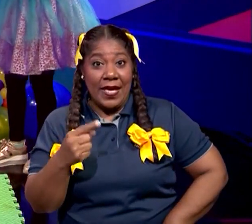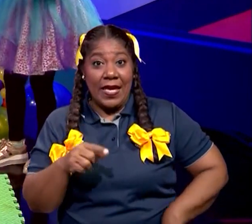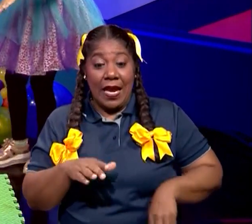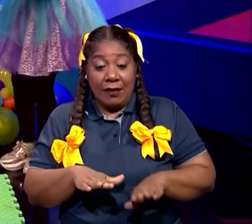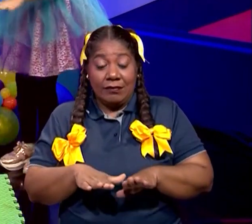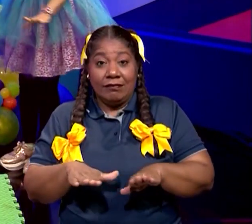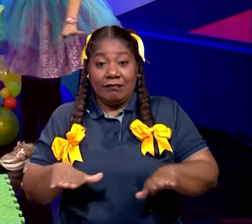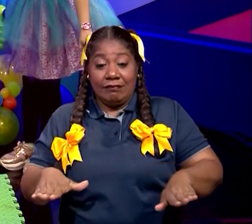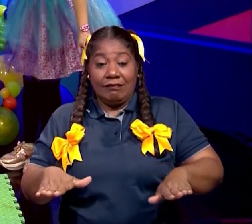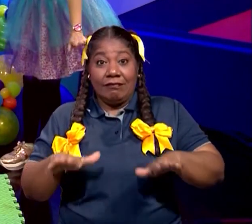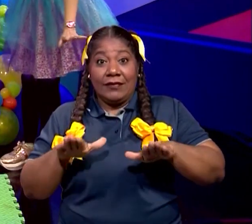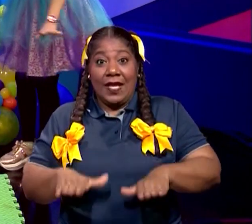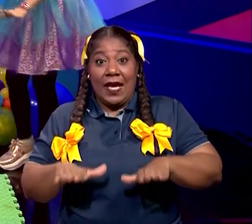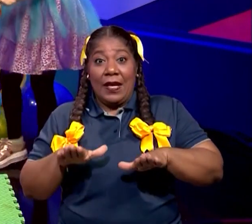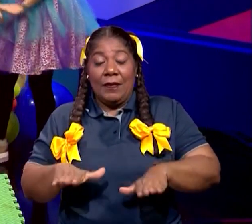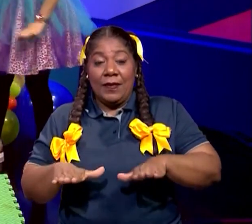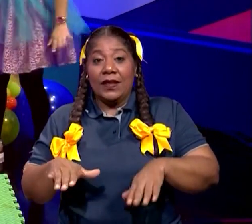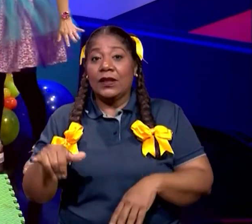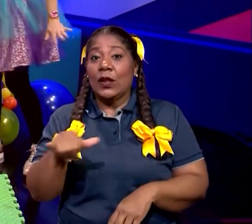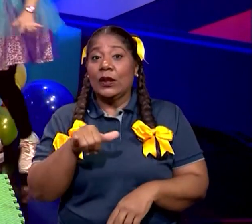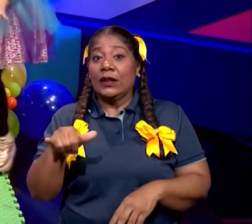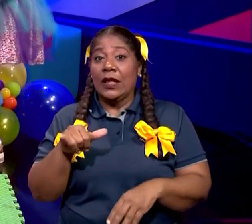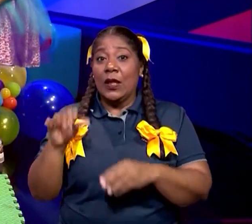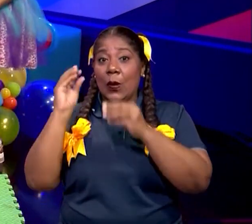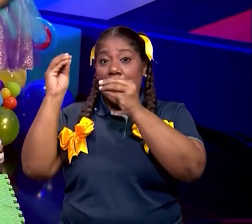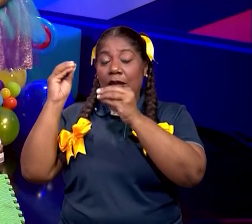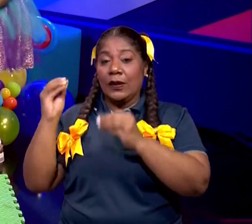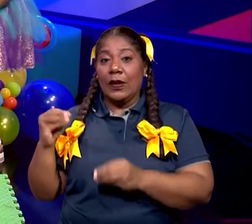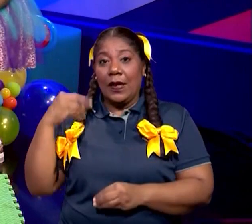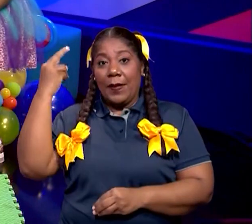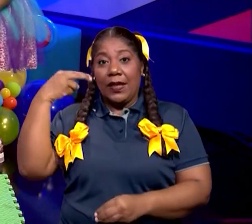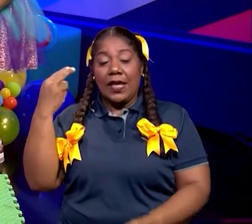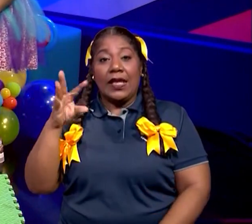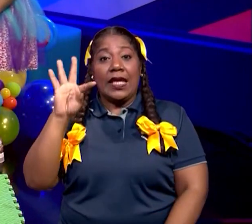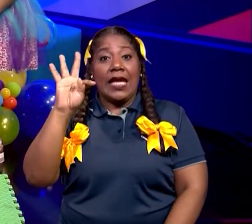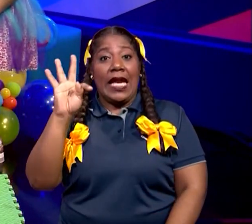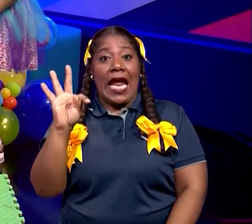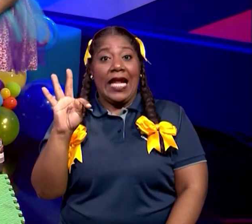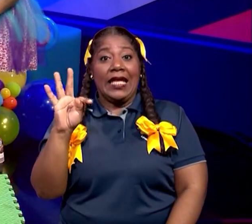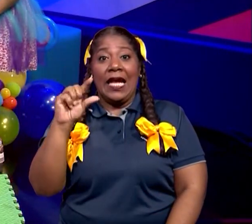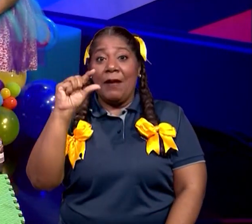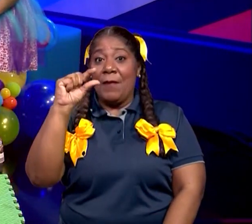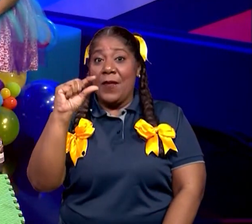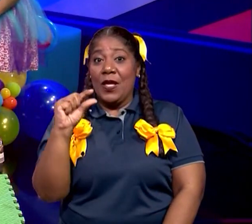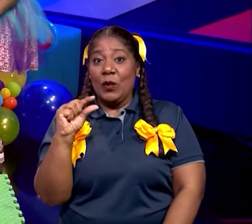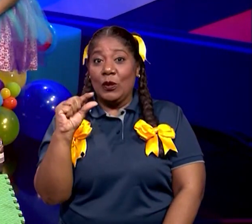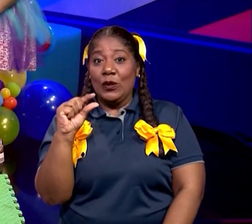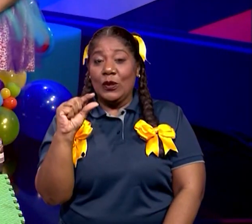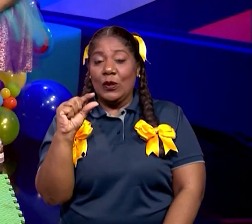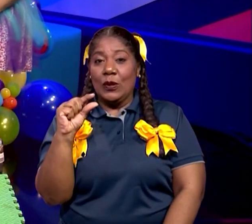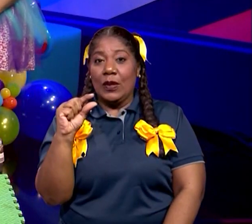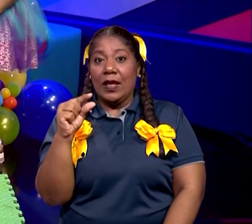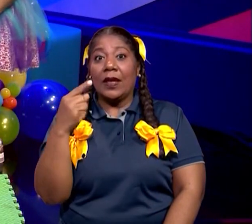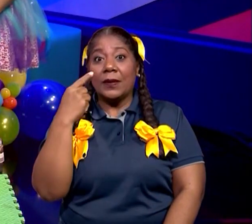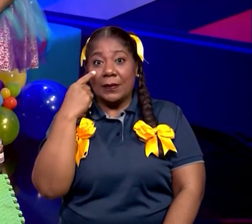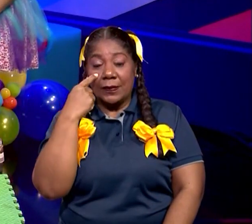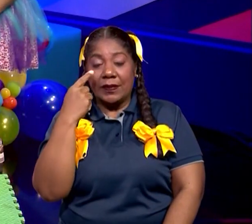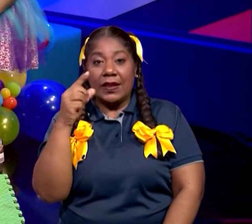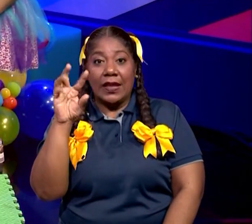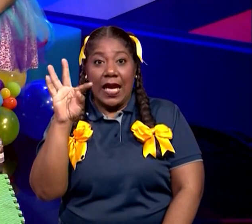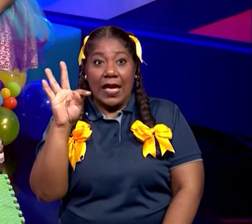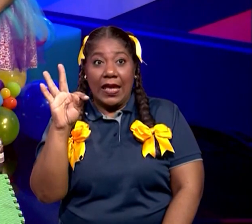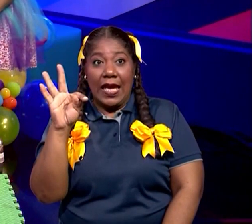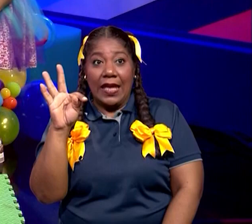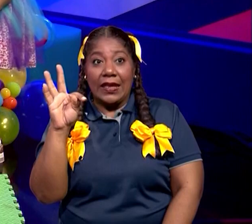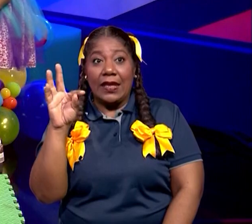tu piso está igualito que el mío. Tiene una T minúscula, ¿verdad? Puedes poner el pie cerquita de la T